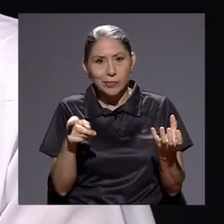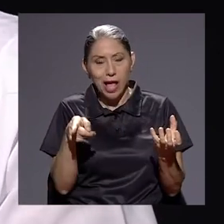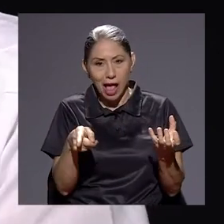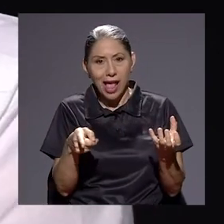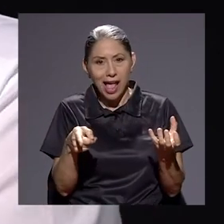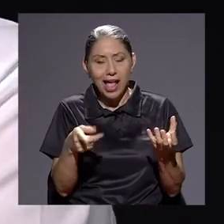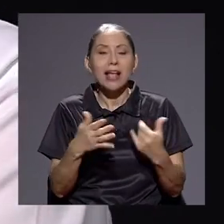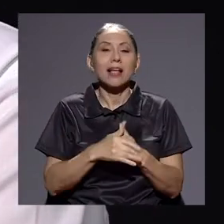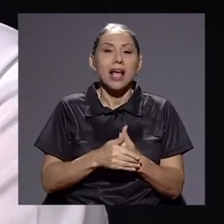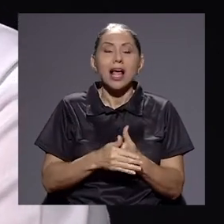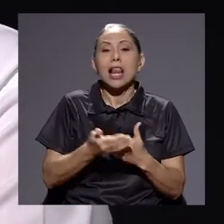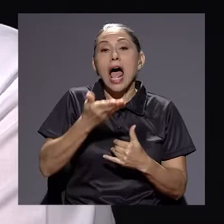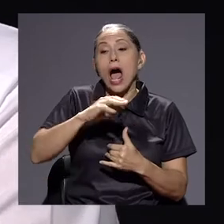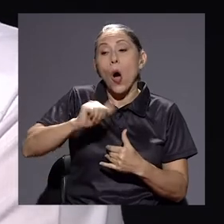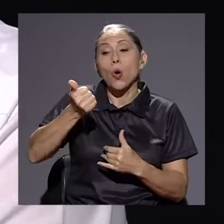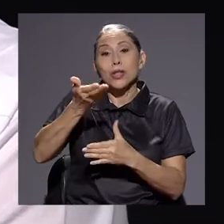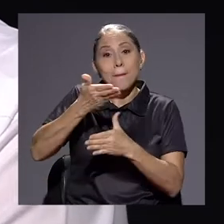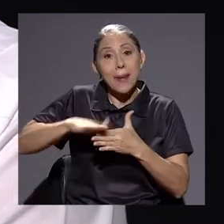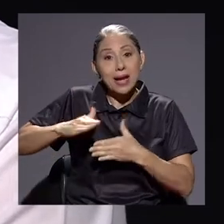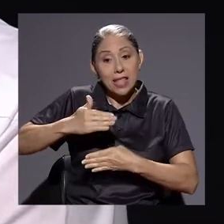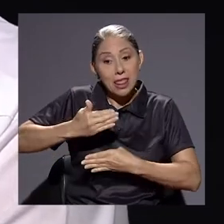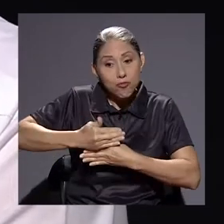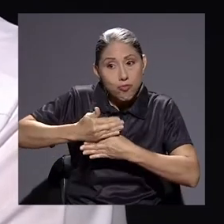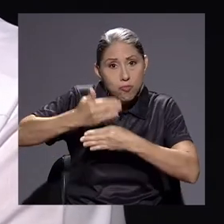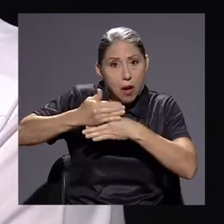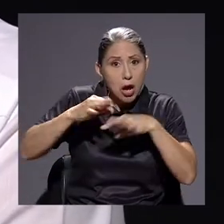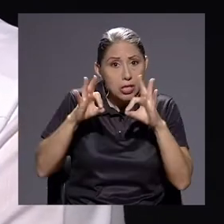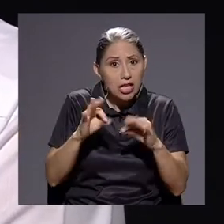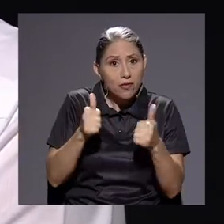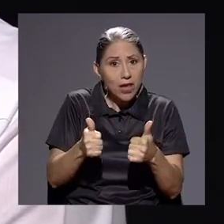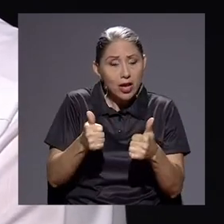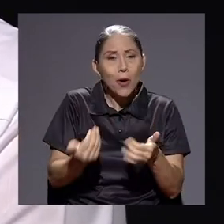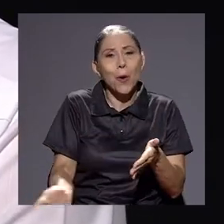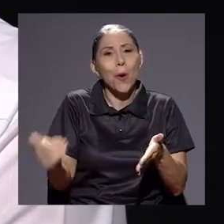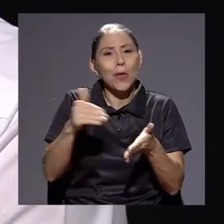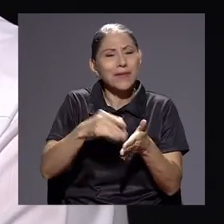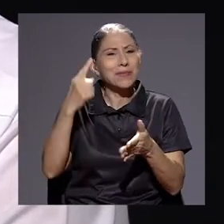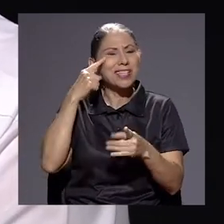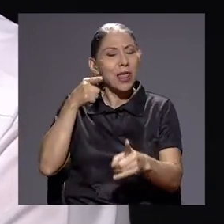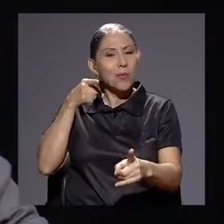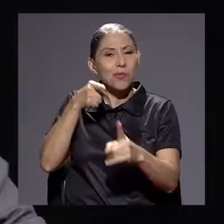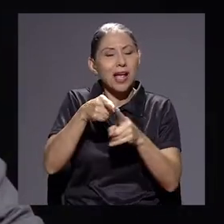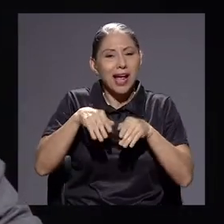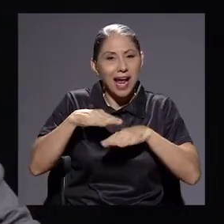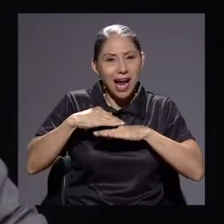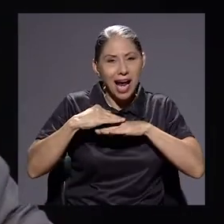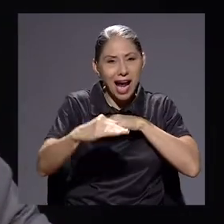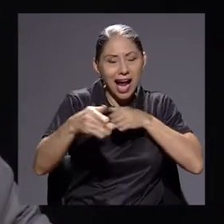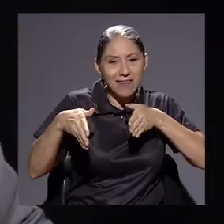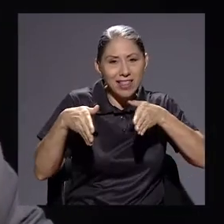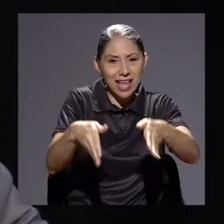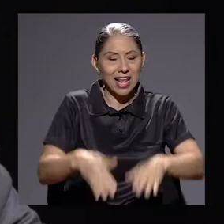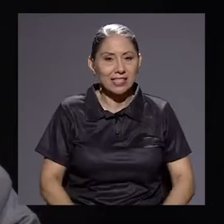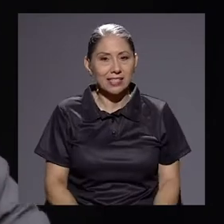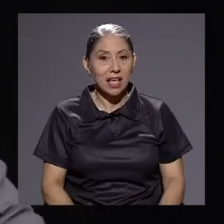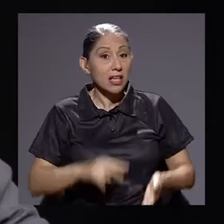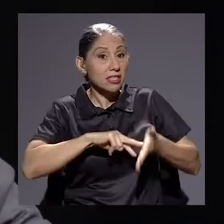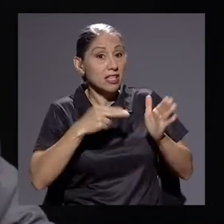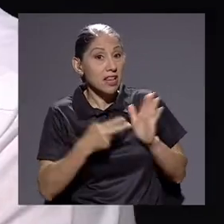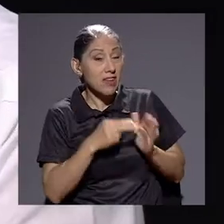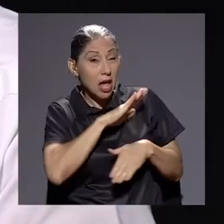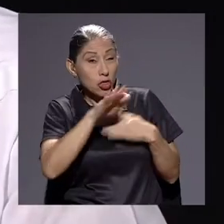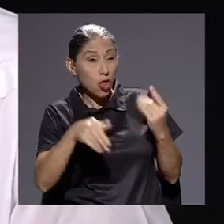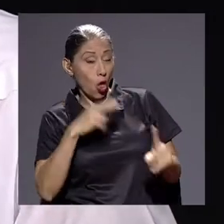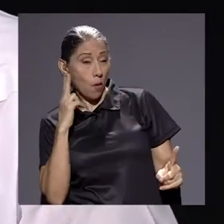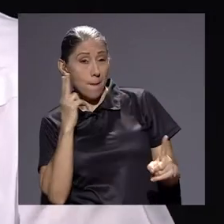palabras. La otra parte de infraestructura que se ha hecho bien es que se ha comenzado a repensar carreteras. Perdóneme, usted lo que quiere decir, no pongamos los huevos en una sola canasta.